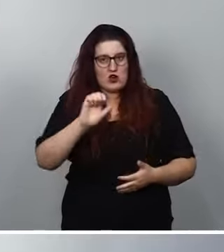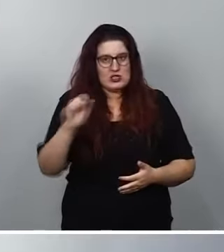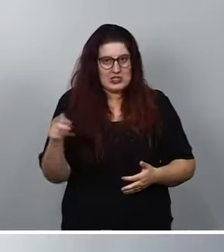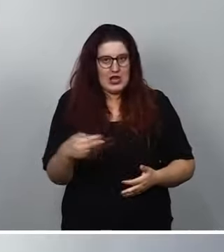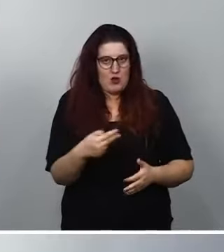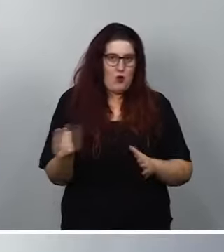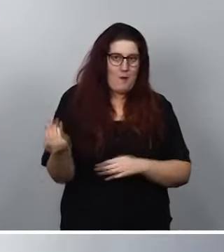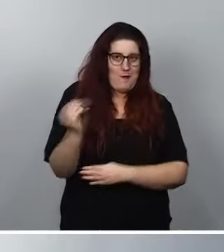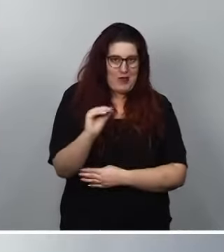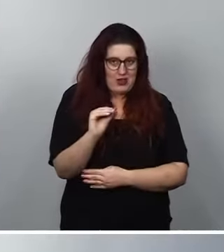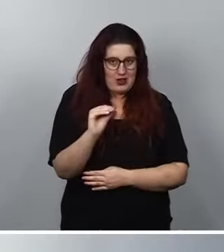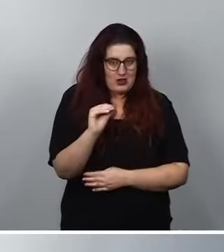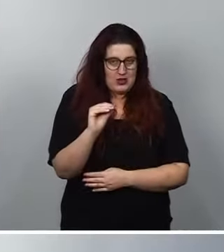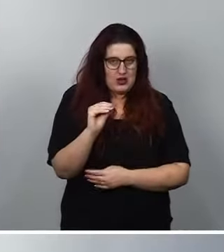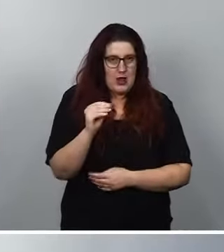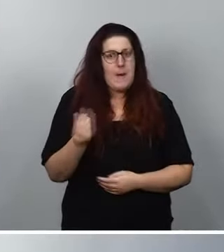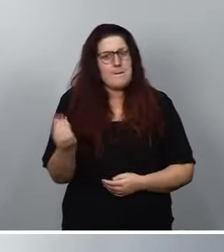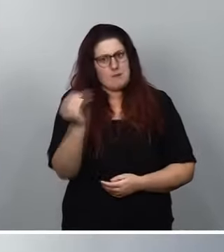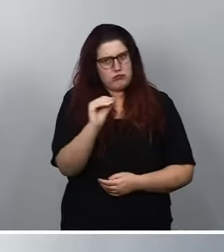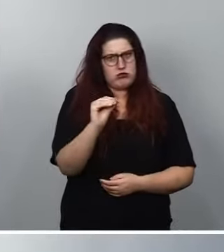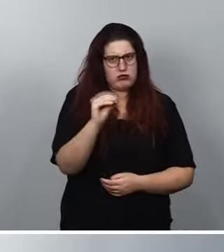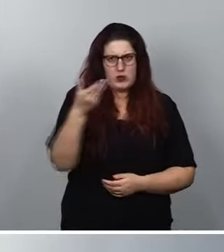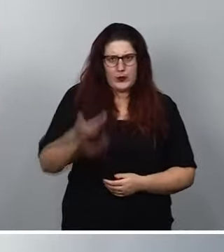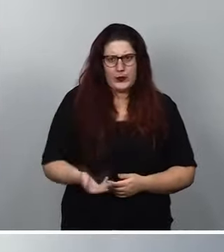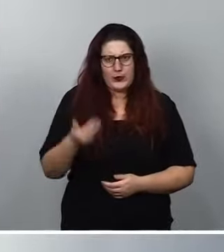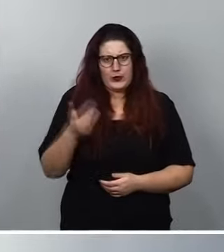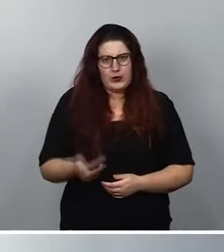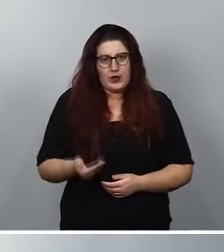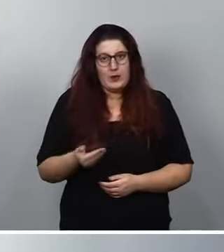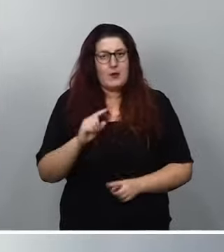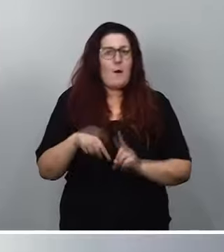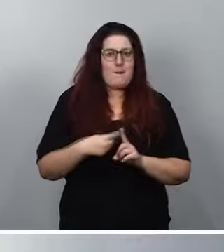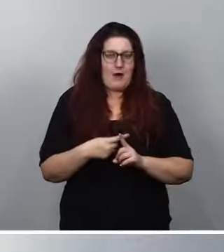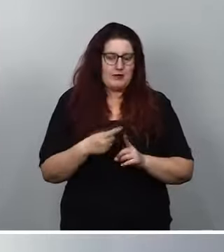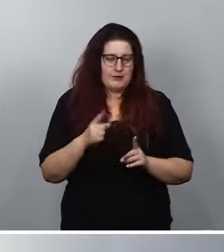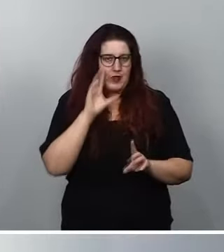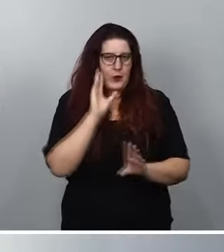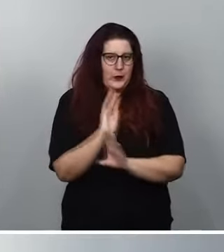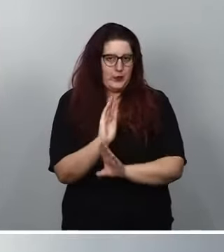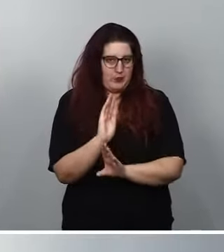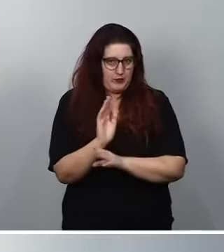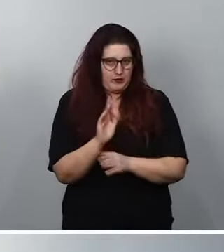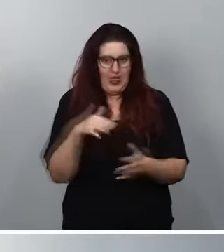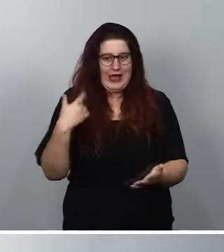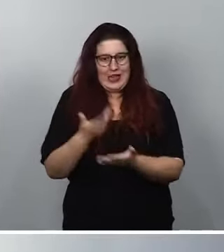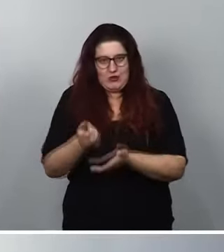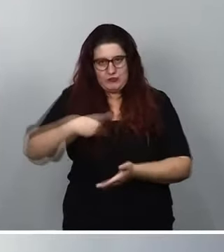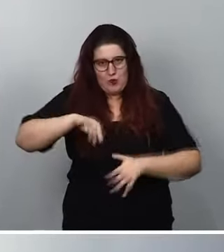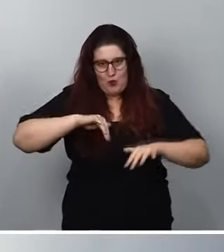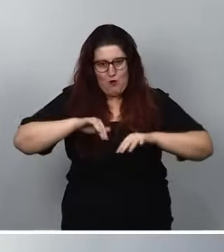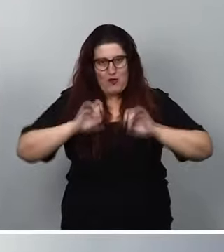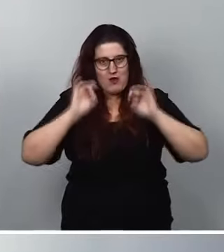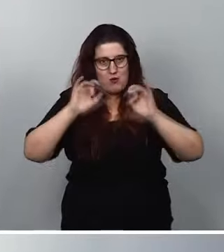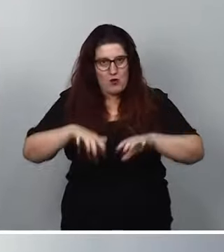Se trata de un incremento relevante, pero al mismo tiempo prudente, como hemos hecho hasta la fecha, que